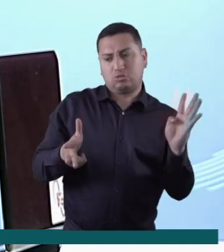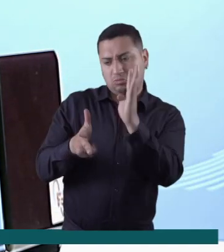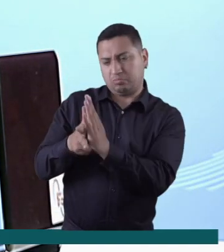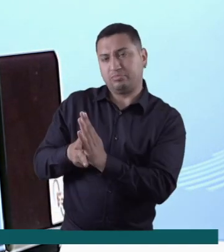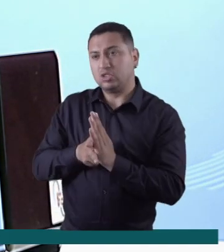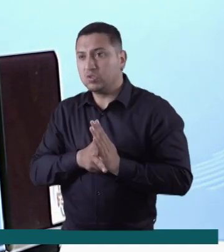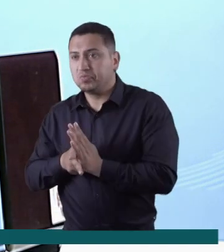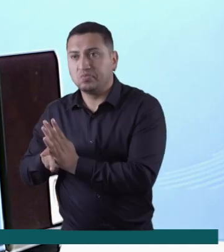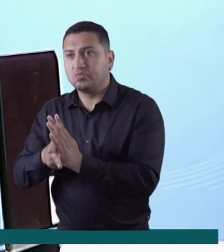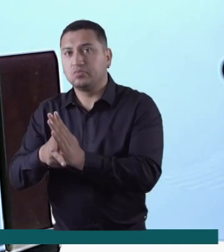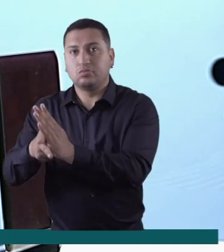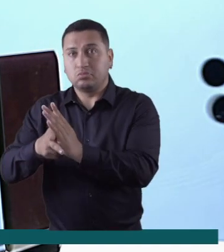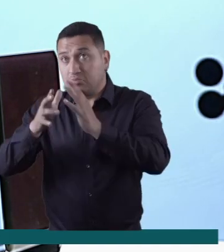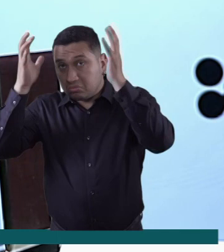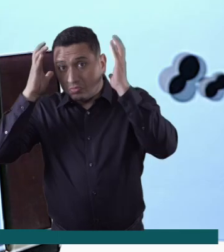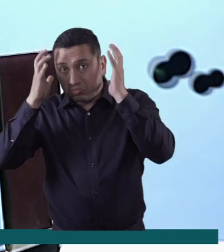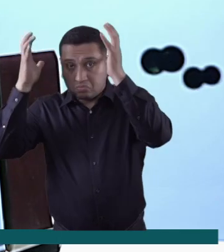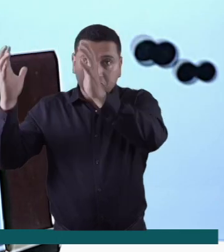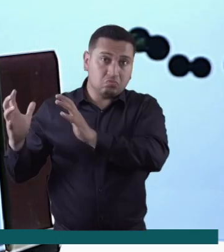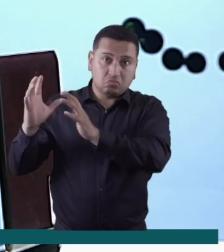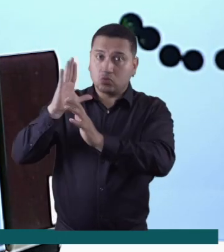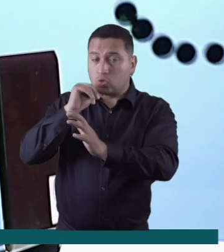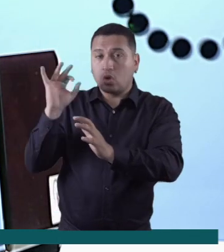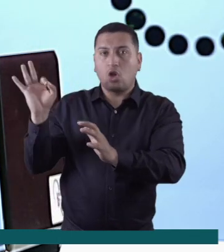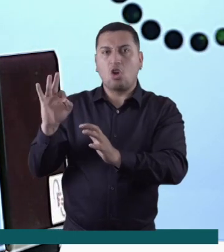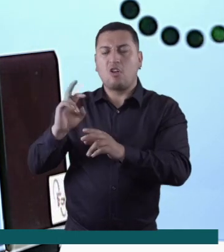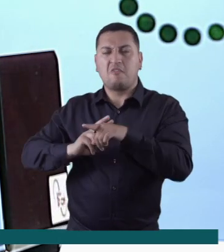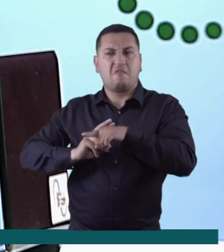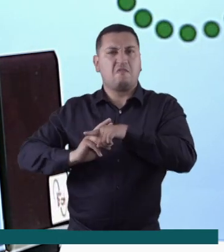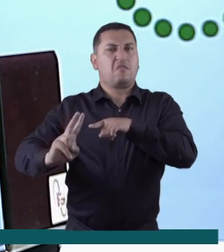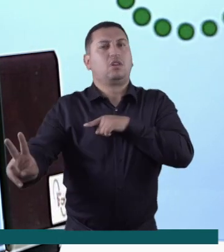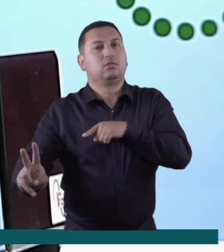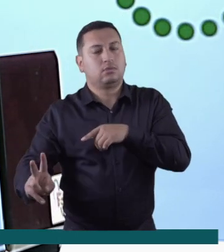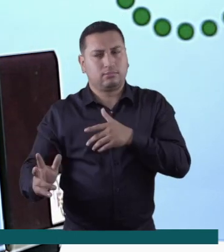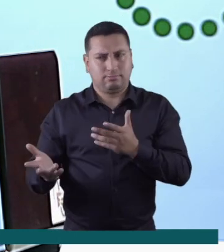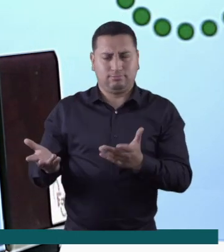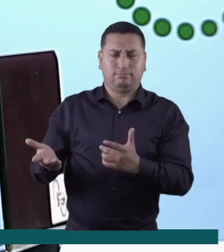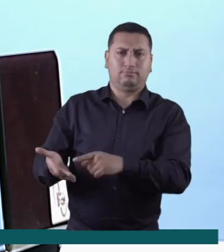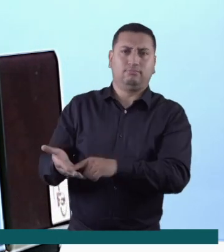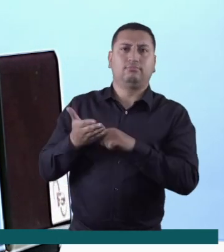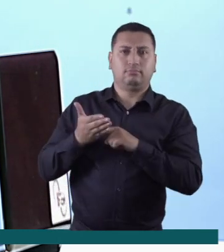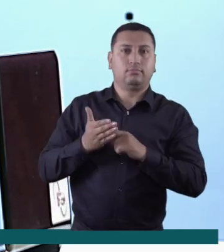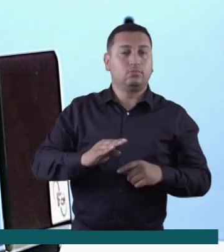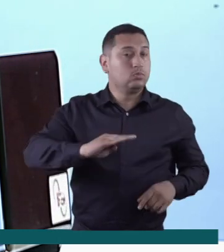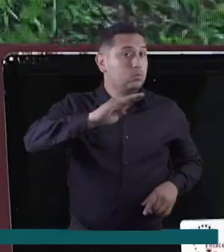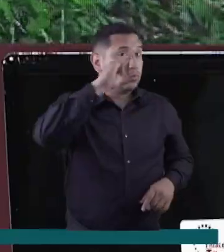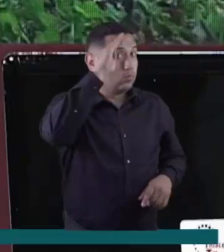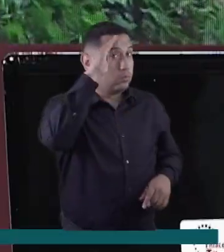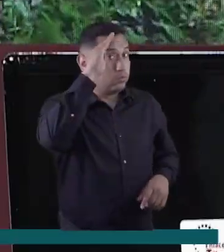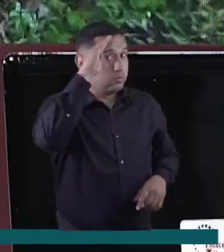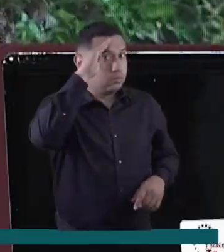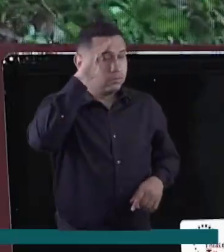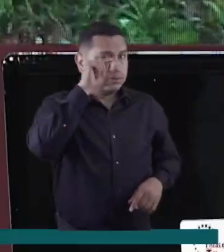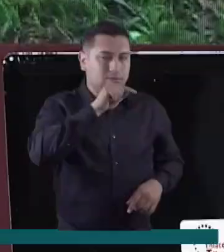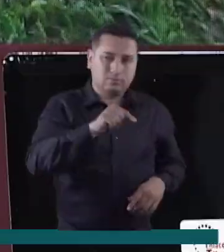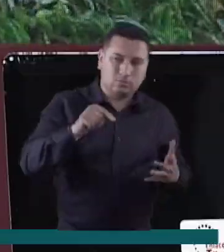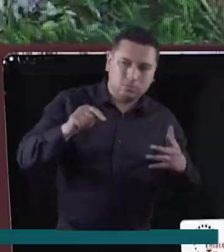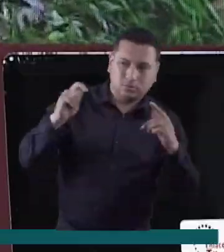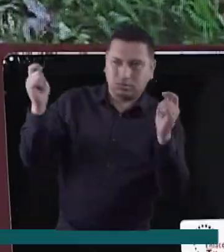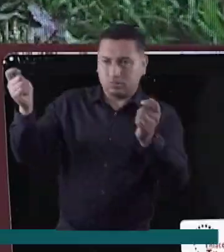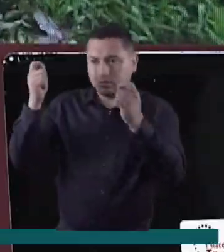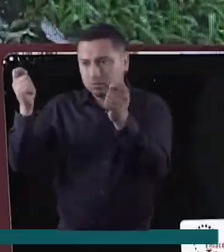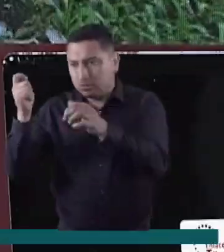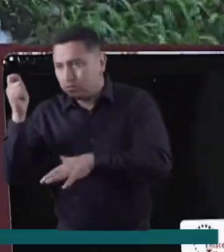personas en una motocicleta. La mayoría de los conductores sin casco o movilizándose a altas velocidades. Las autoridades